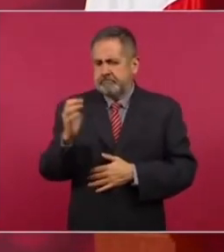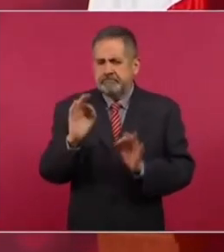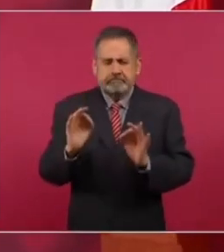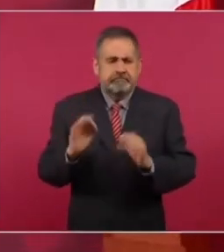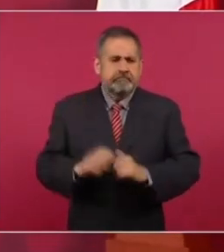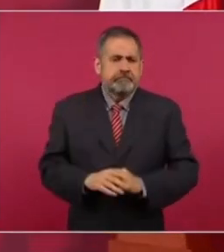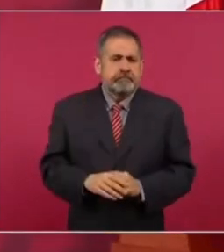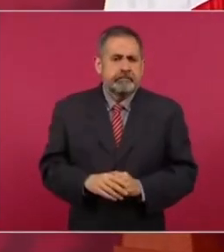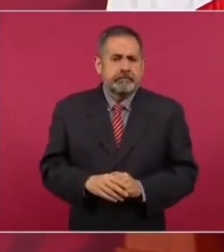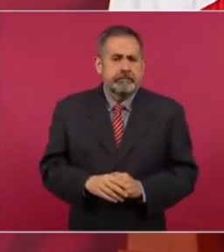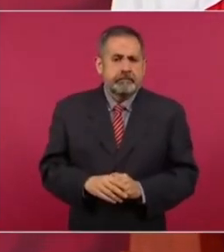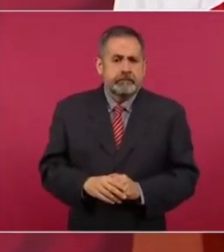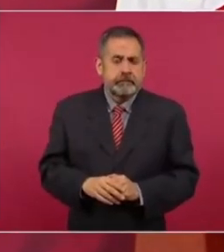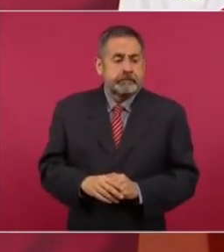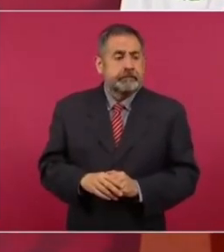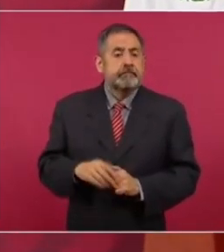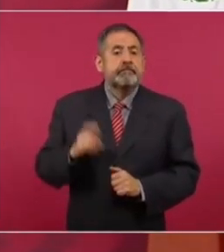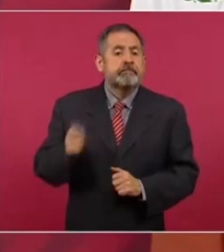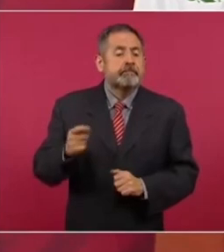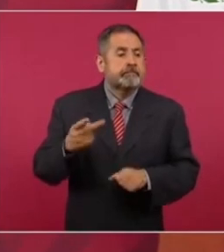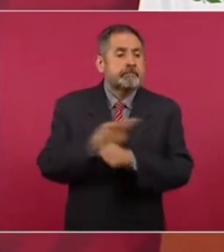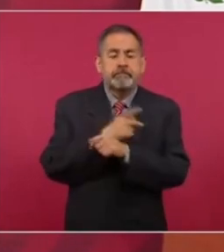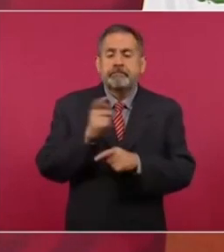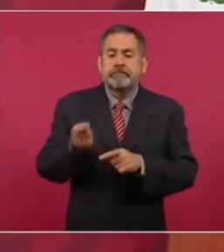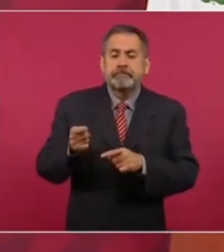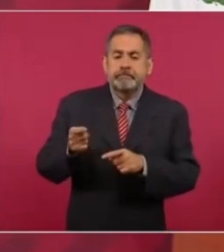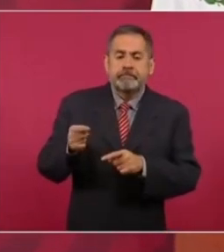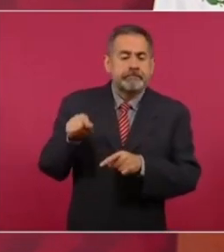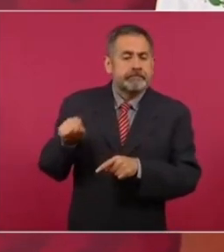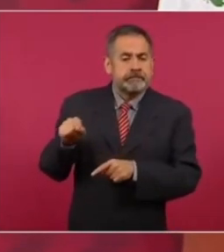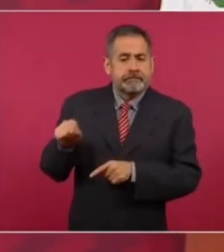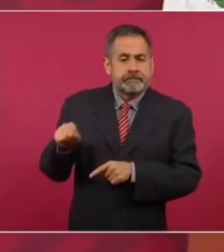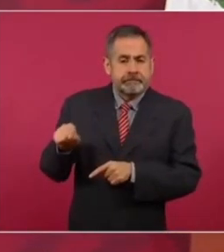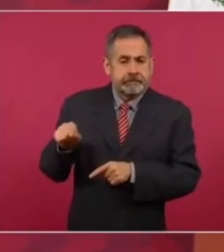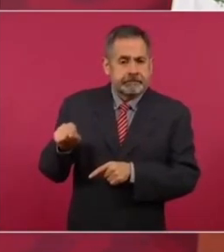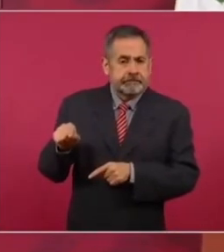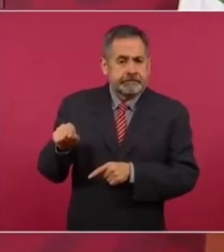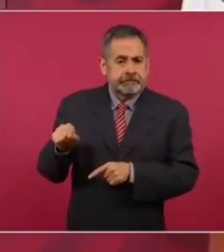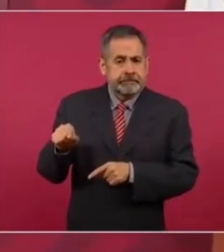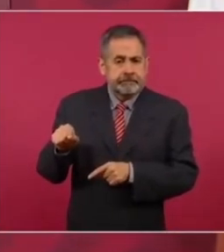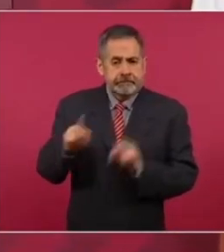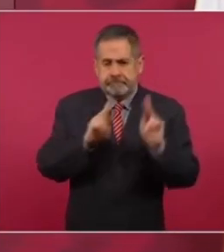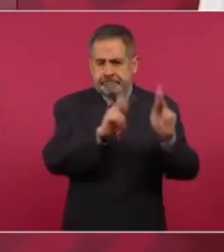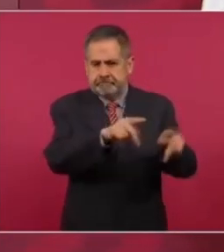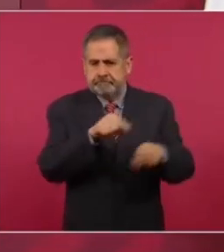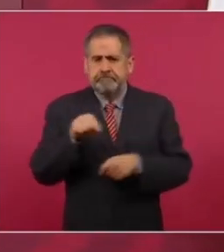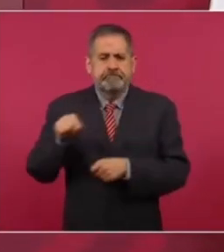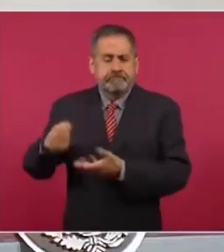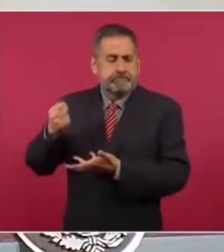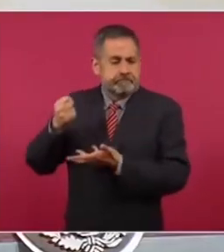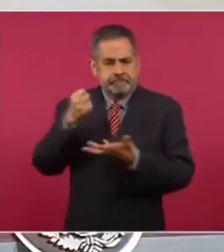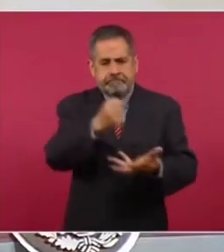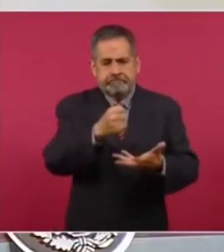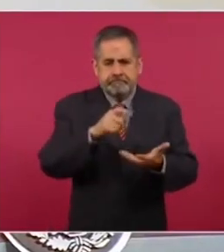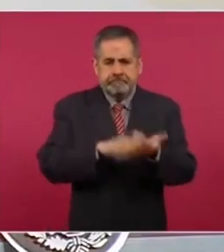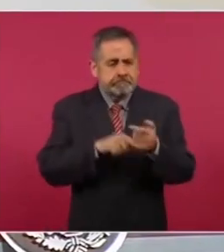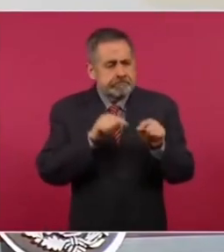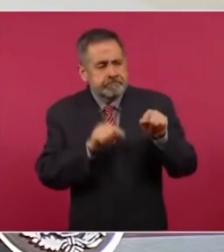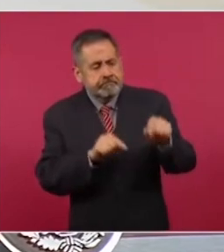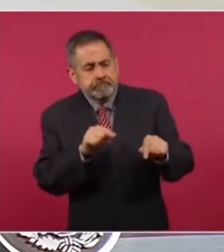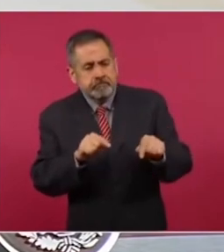los recursos de este puente son